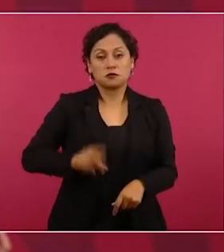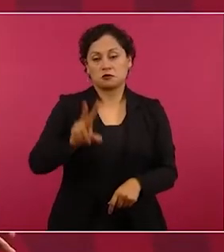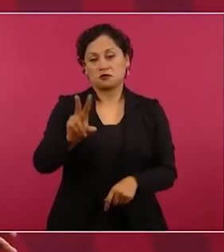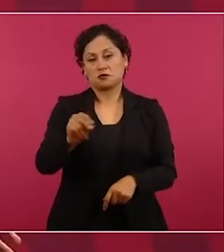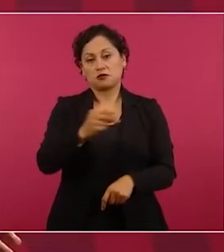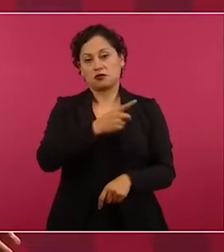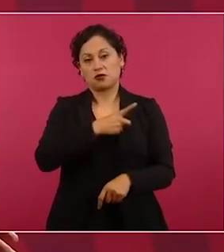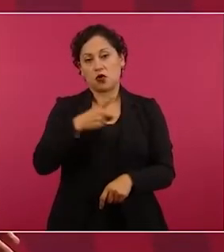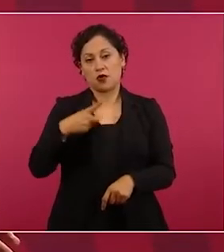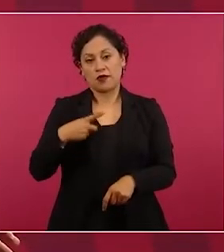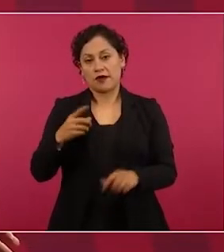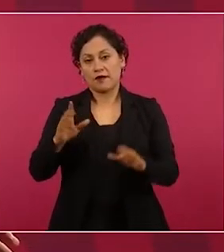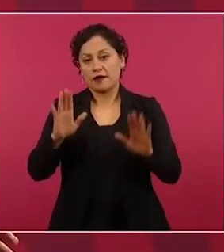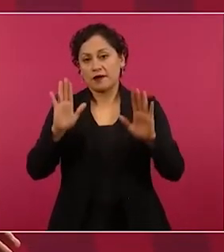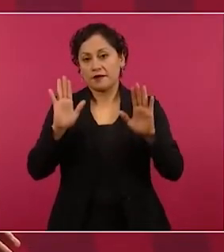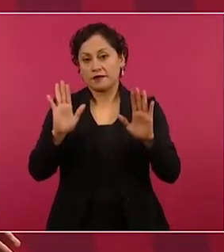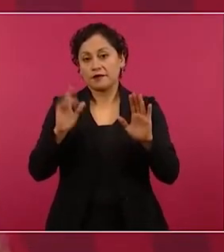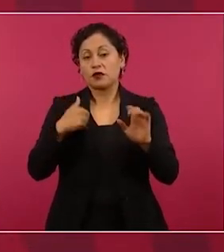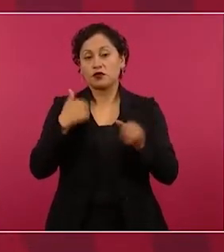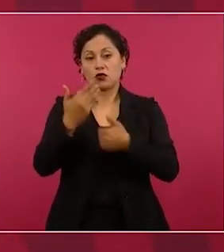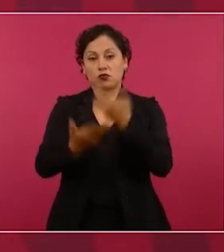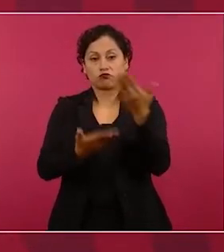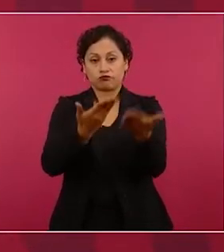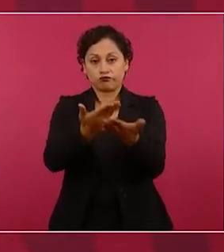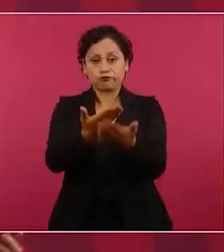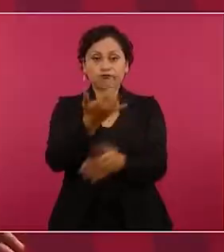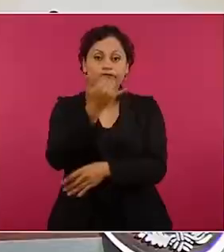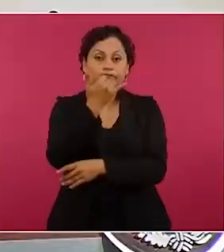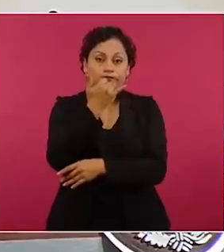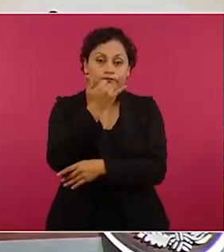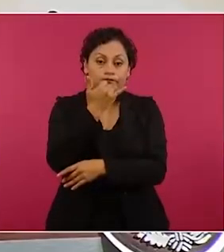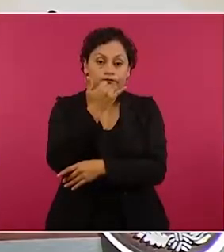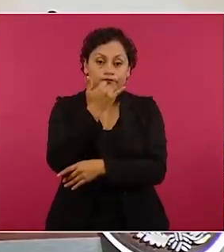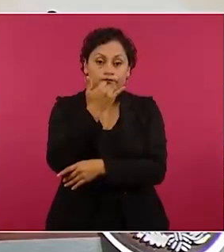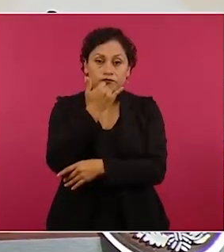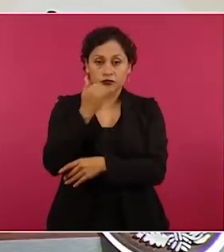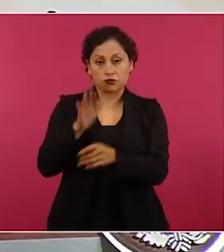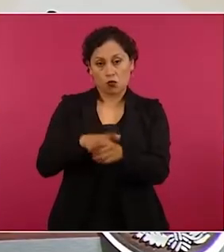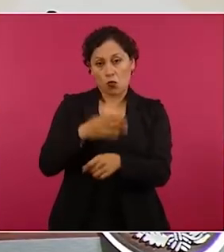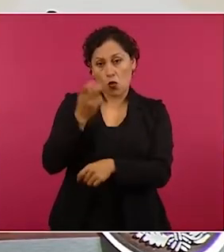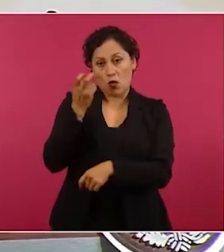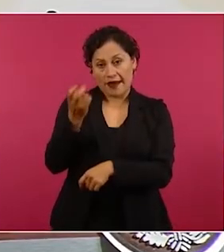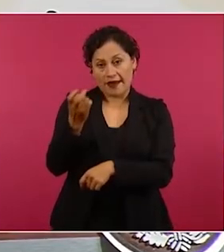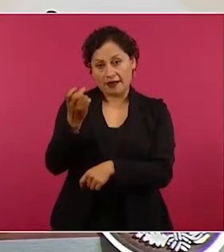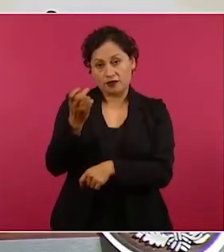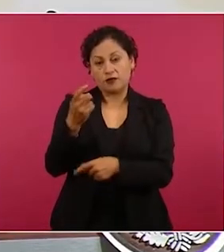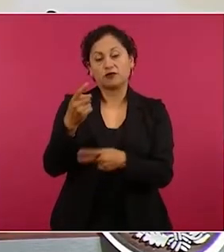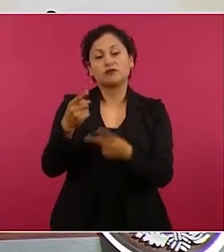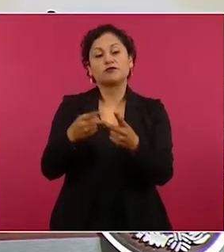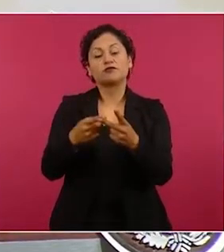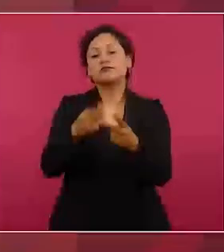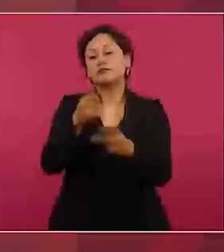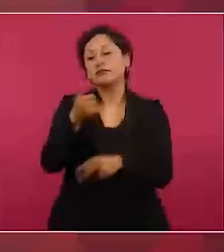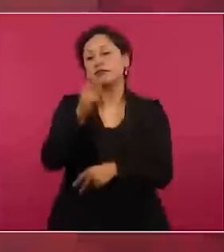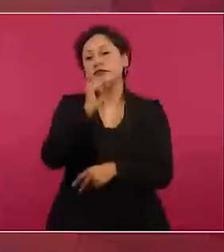Yo nada más ofrezco disculpas, no sólo por eso, sino por todo